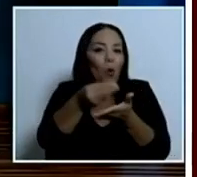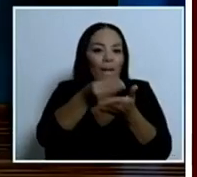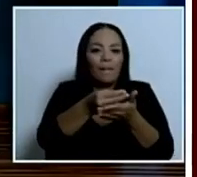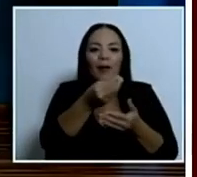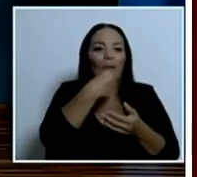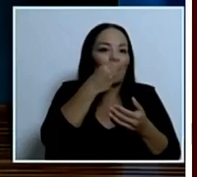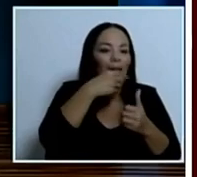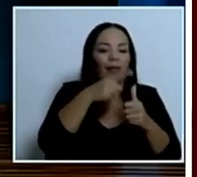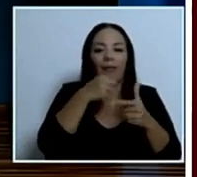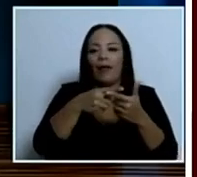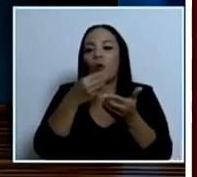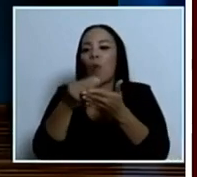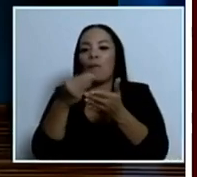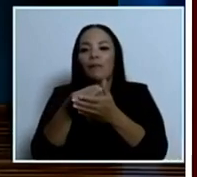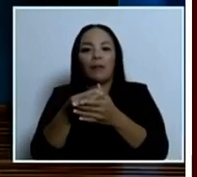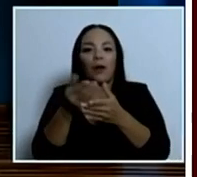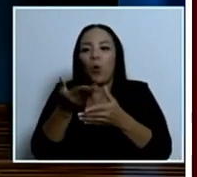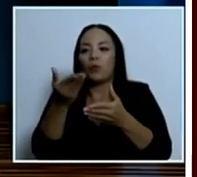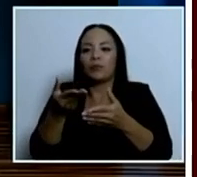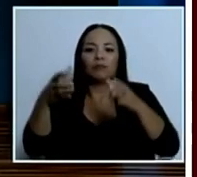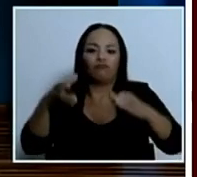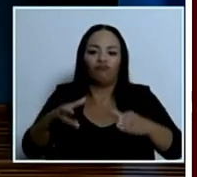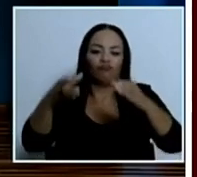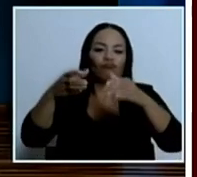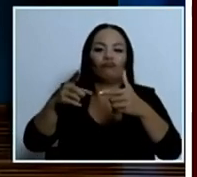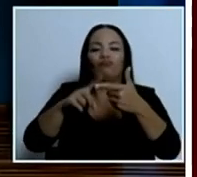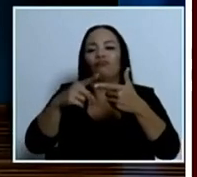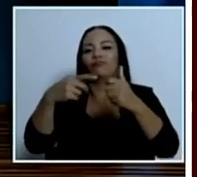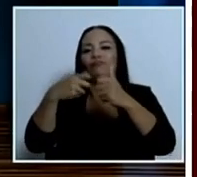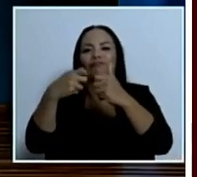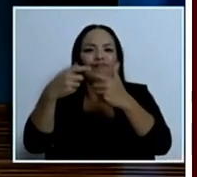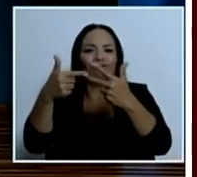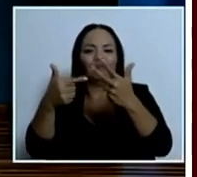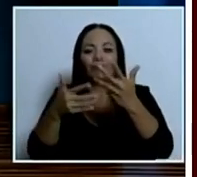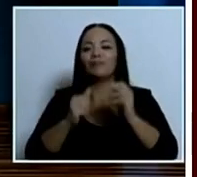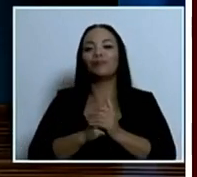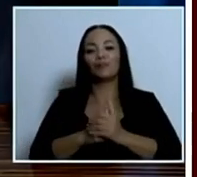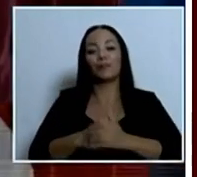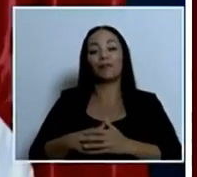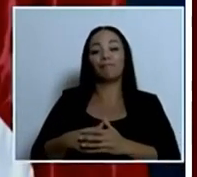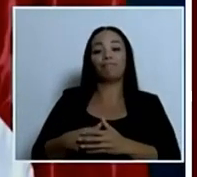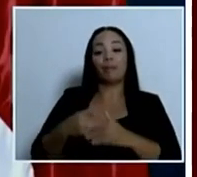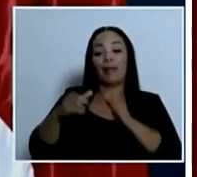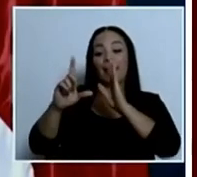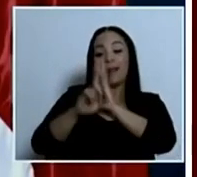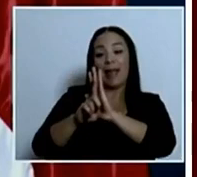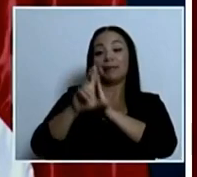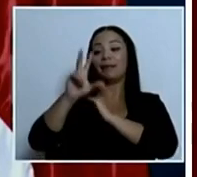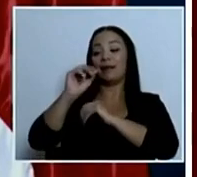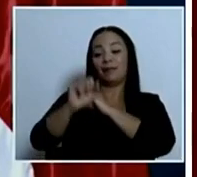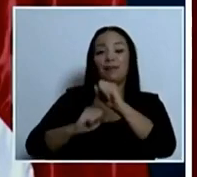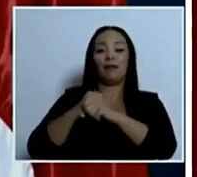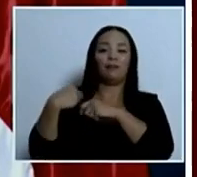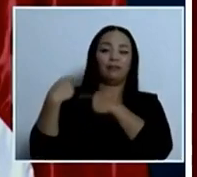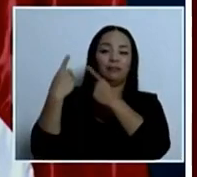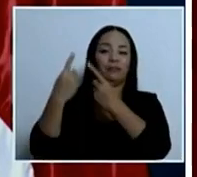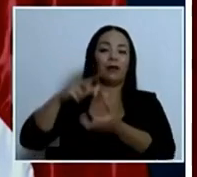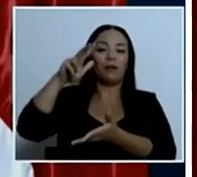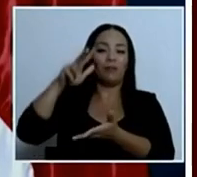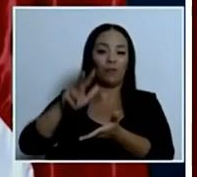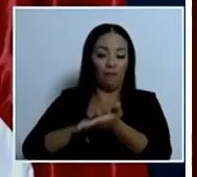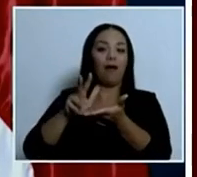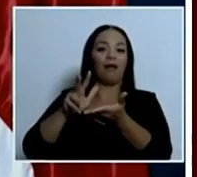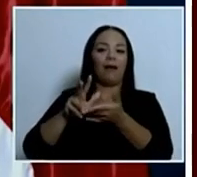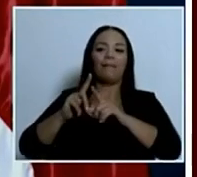electrodomésticos, etcétera. Y había una ley que tiene 30 años de aprobada, ¿verdad, ministro? Que ya estaba un poquito